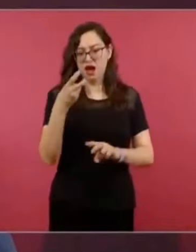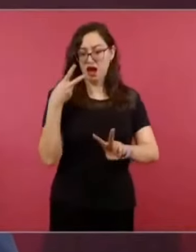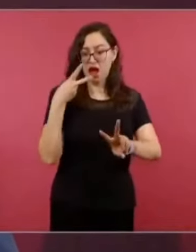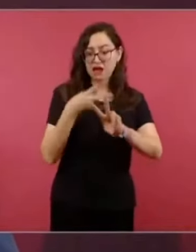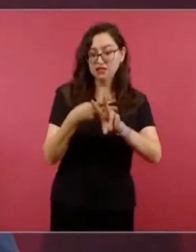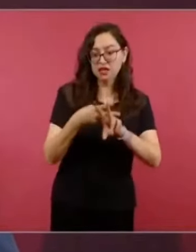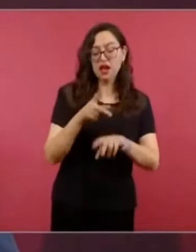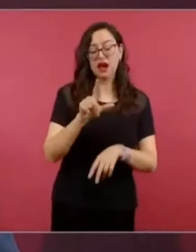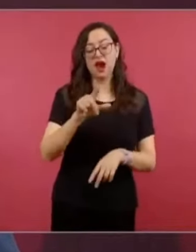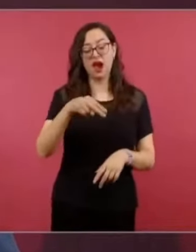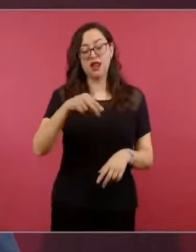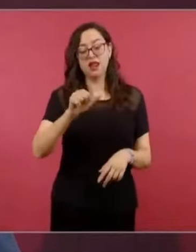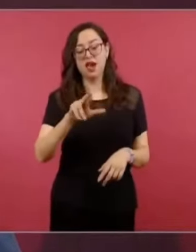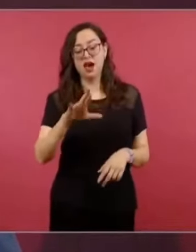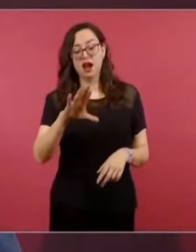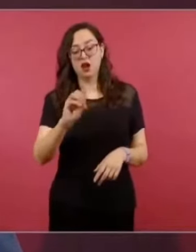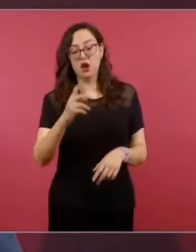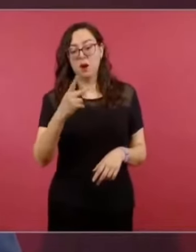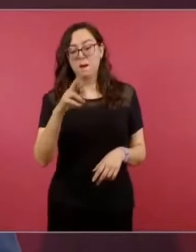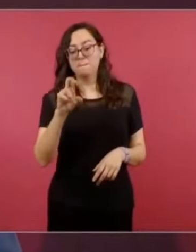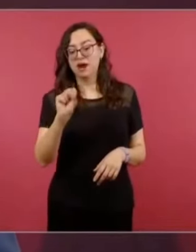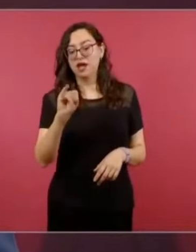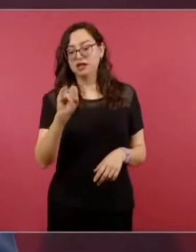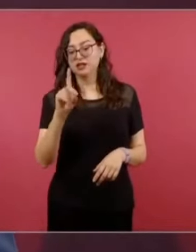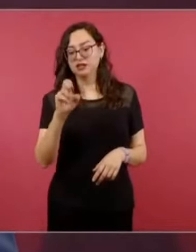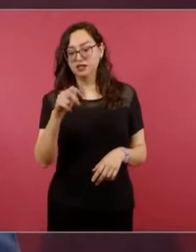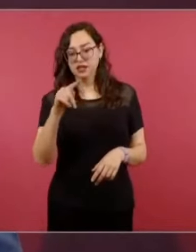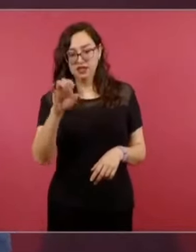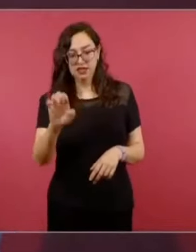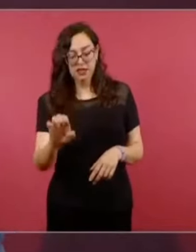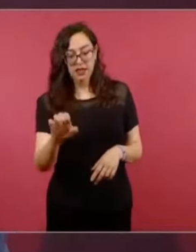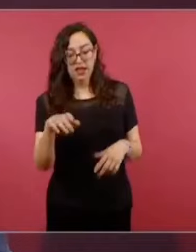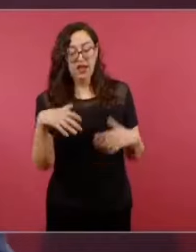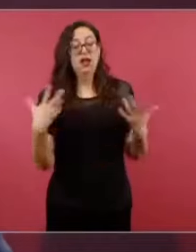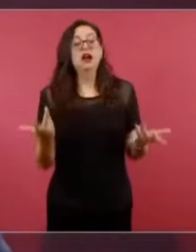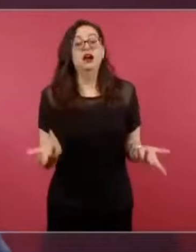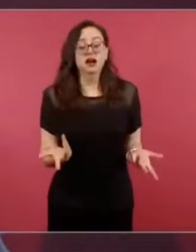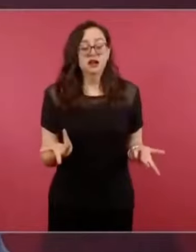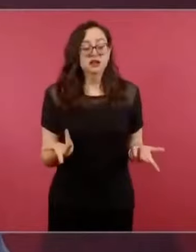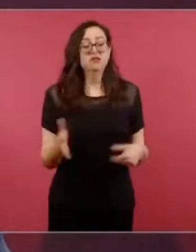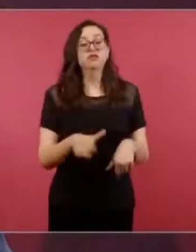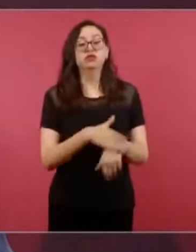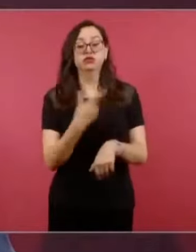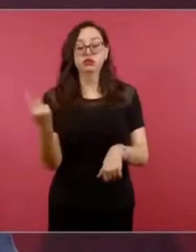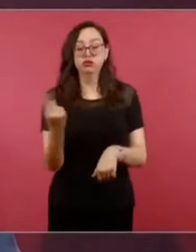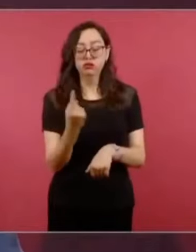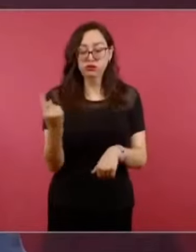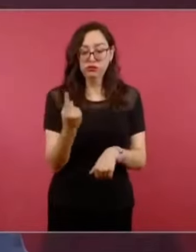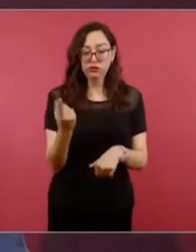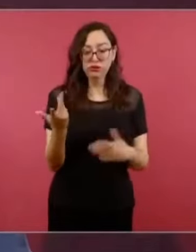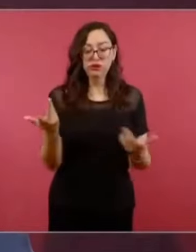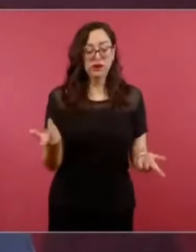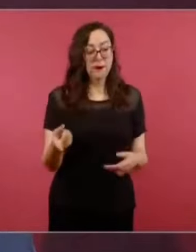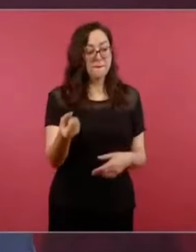surge a partir de una publicación